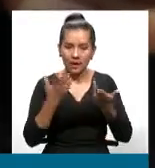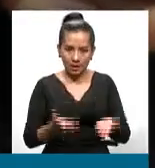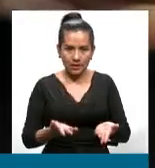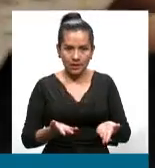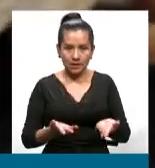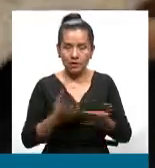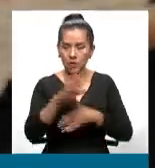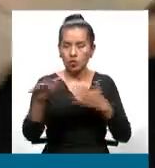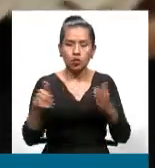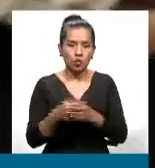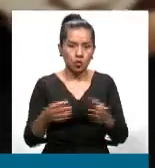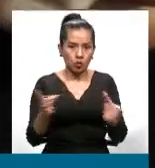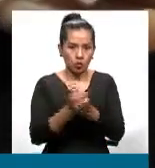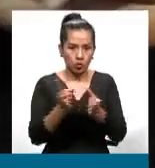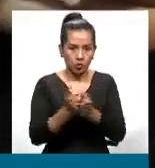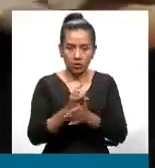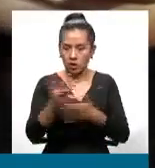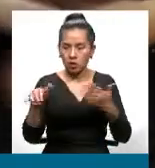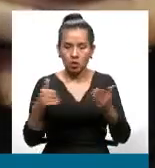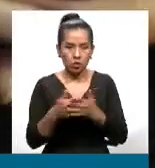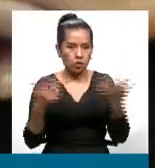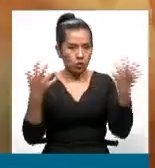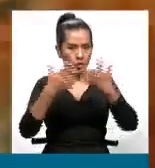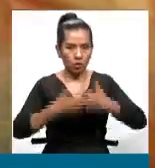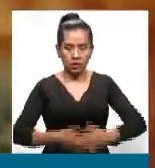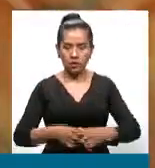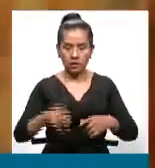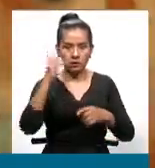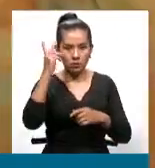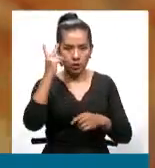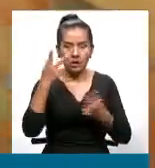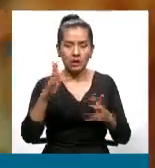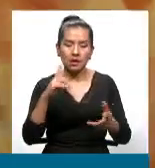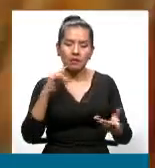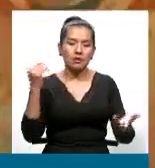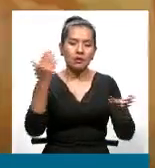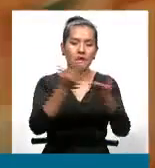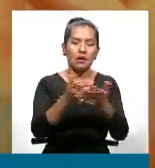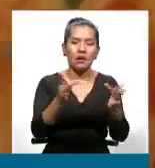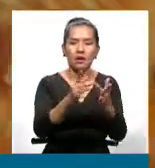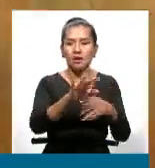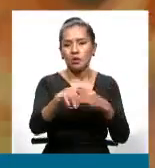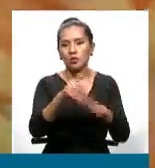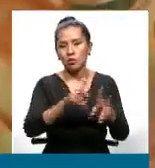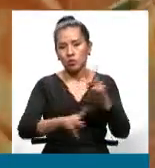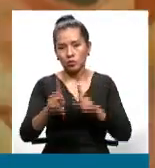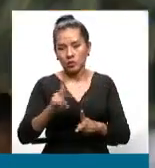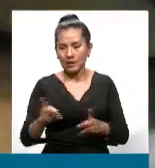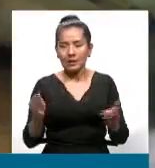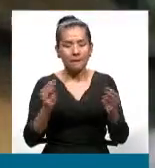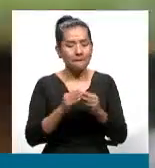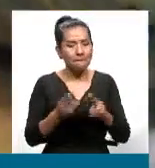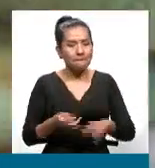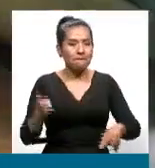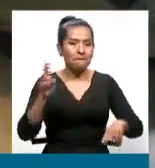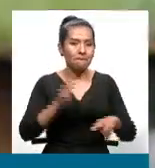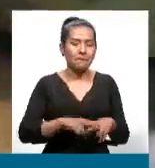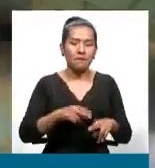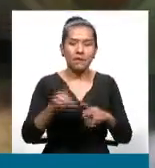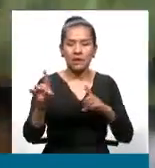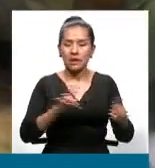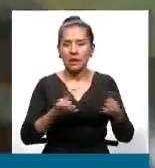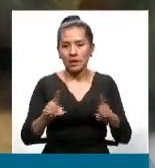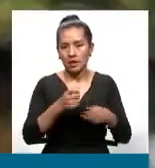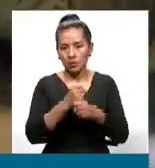todo este documento, toda esta coordinación de política llega a la población mediante una mayor dinámica del producto, mayor